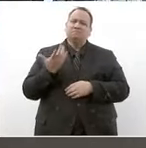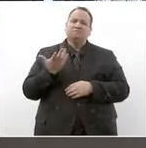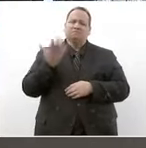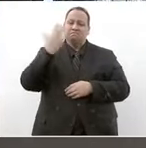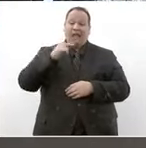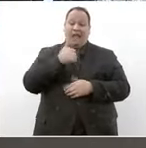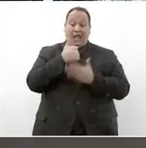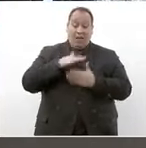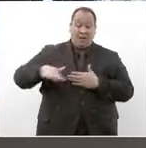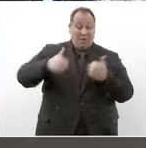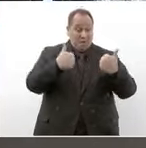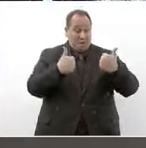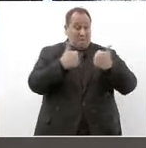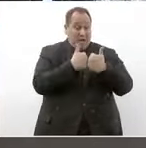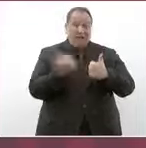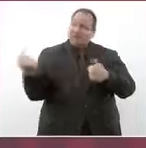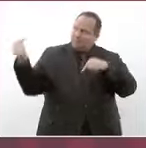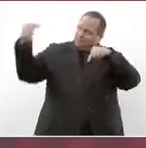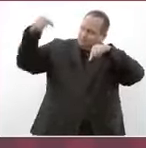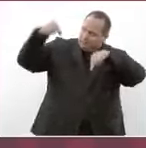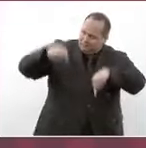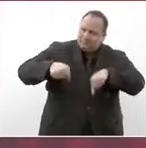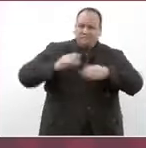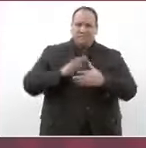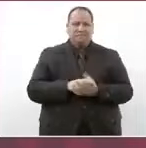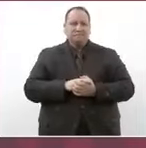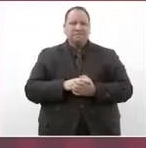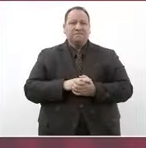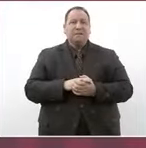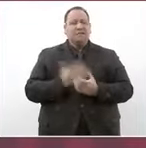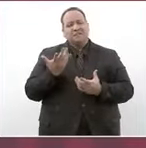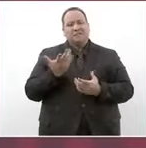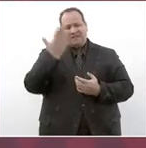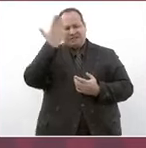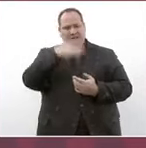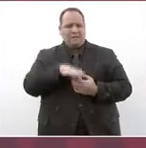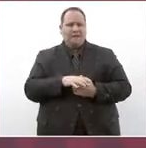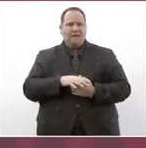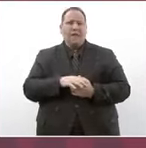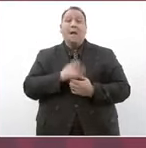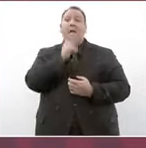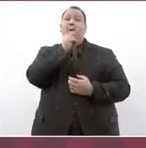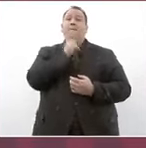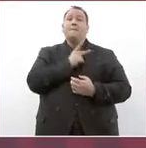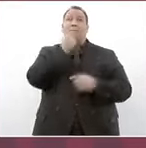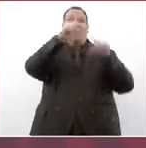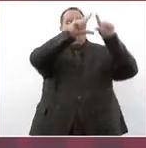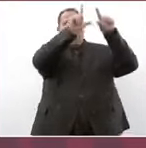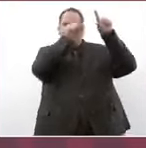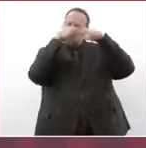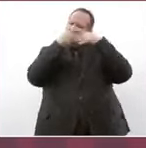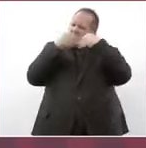ciudad fronteriza aquí donde comienza nuestra patria